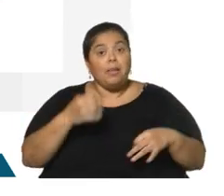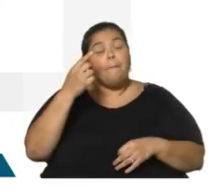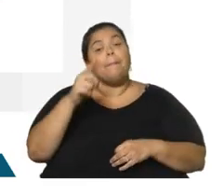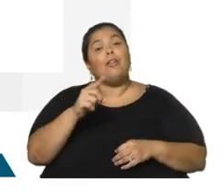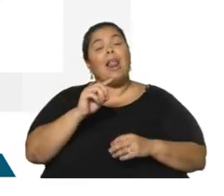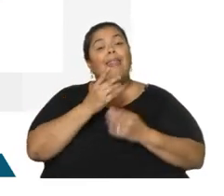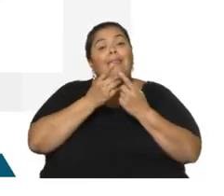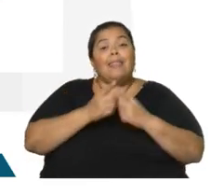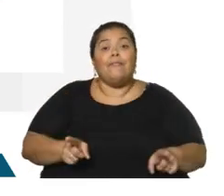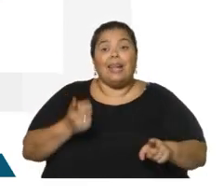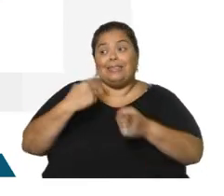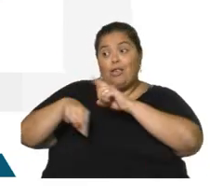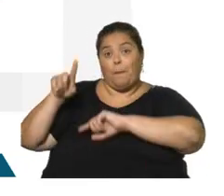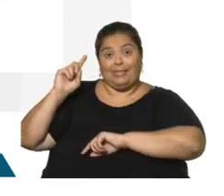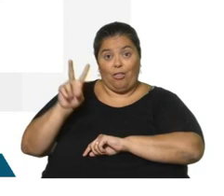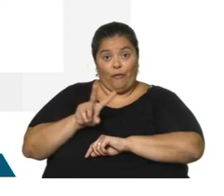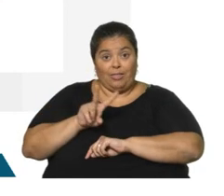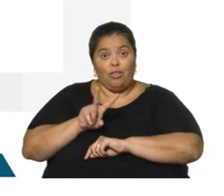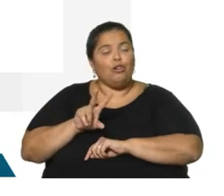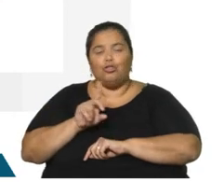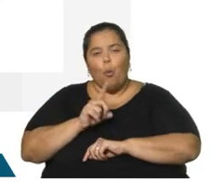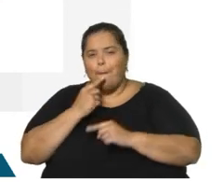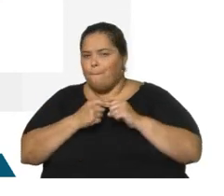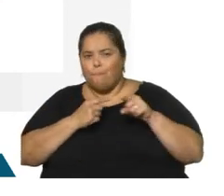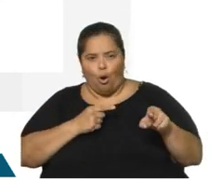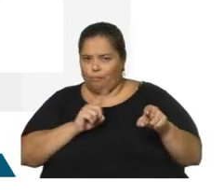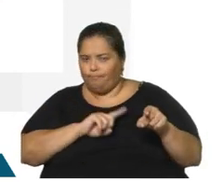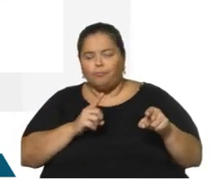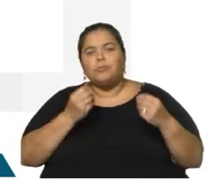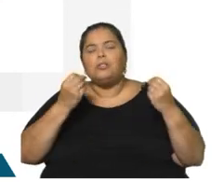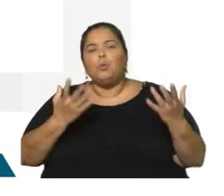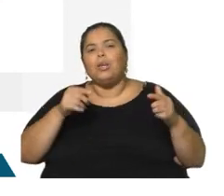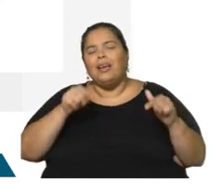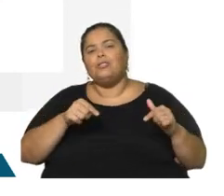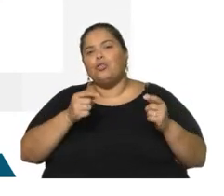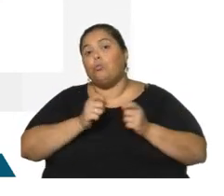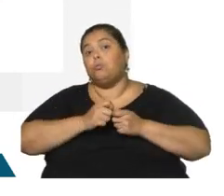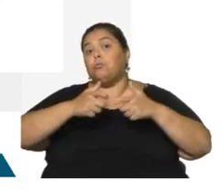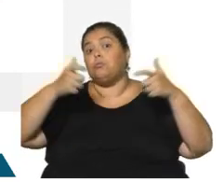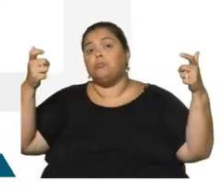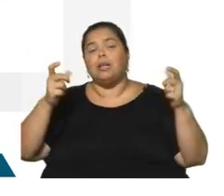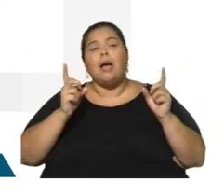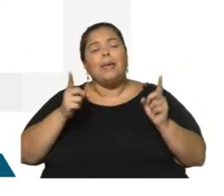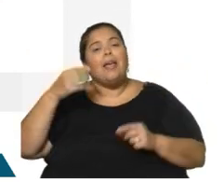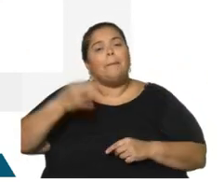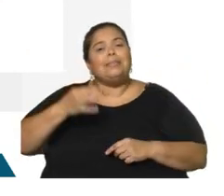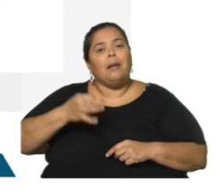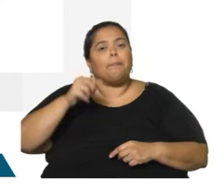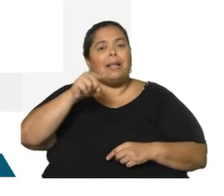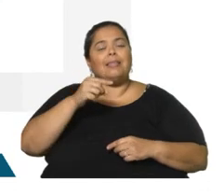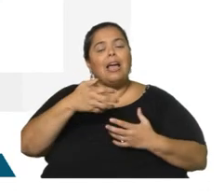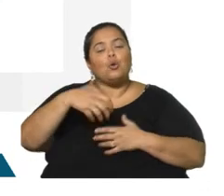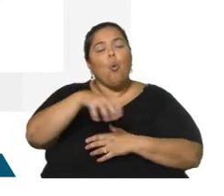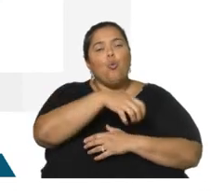modos en 2022 no se basa tanto en ese crecimiento que ha sido sostenido, sino especialmente en los rubros de servicios tradicionales,